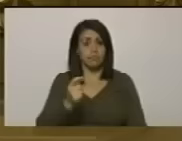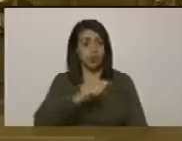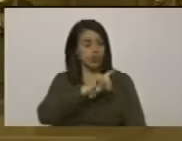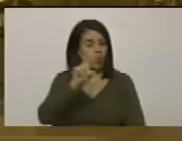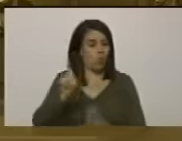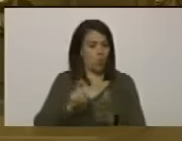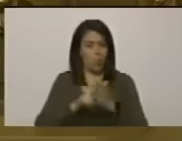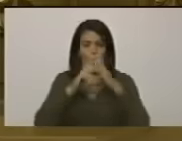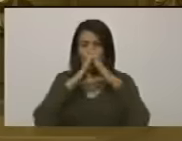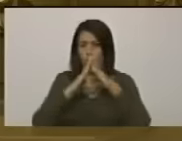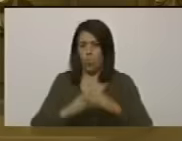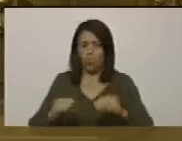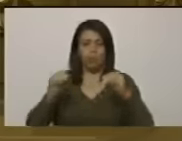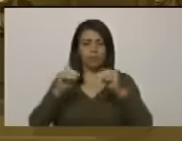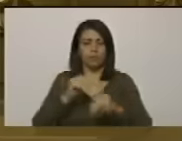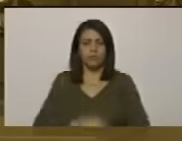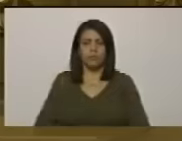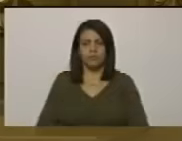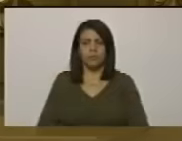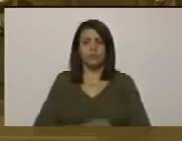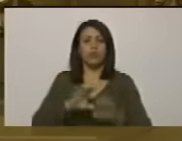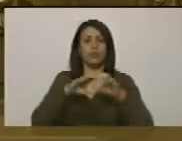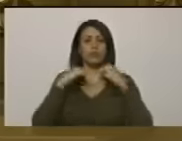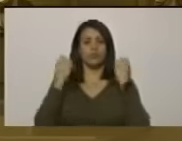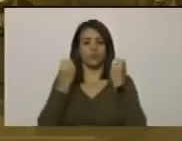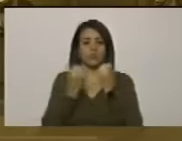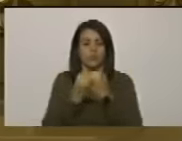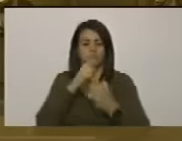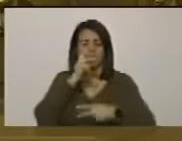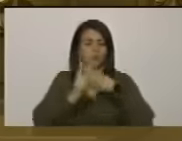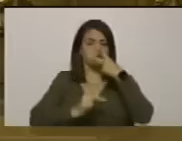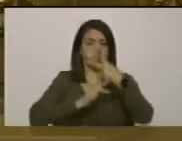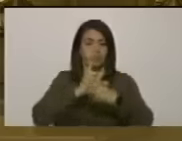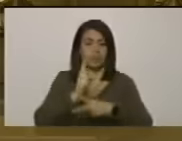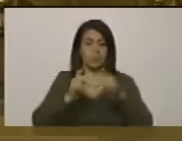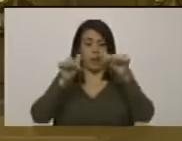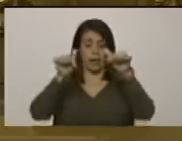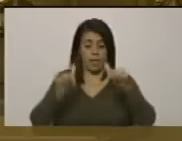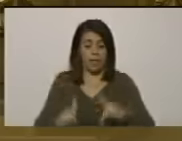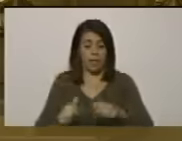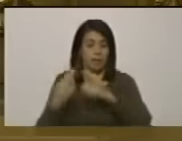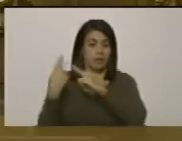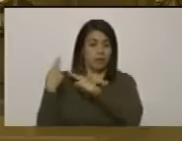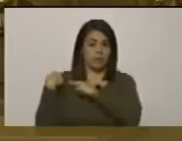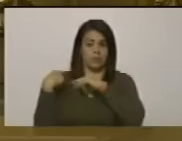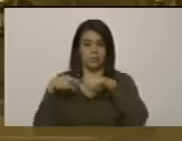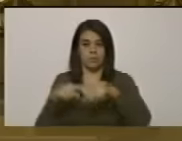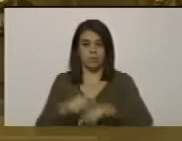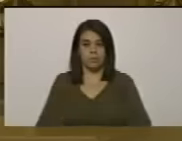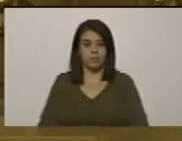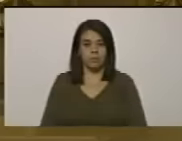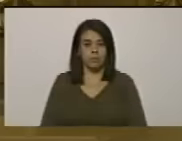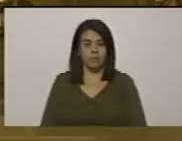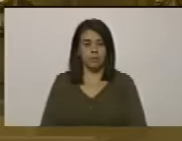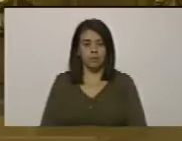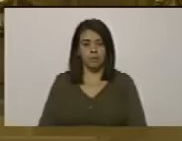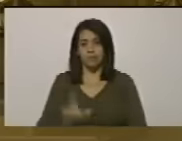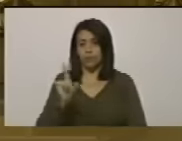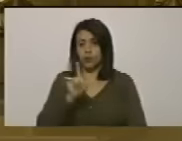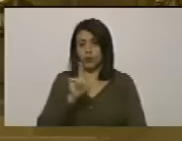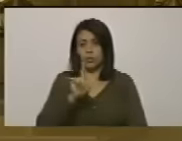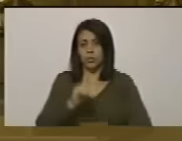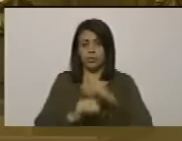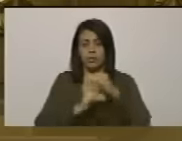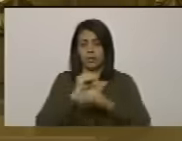de todas las organizaciones políticas que acá estamos representadas y no fue